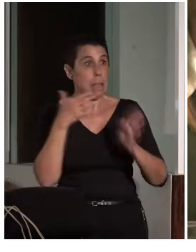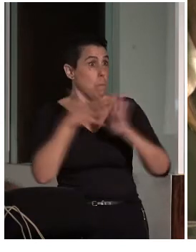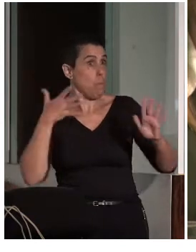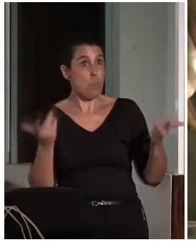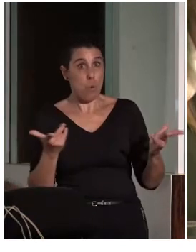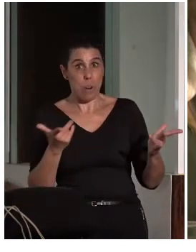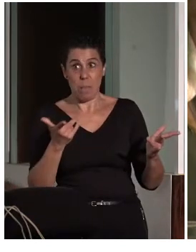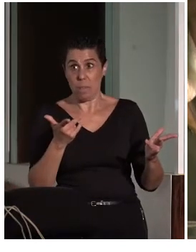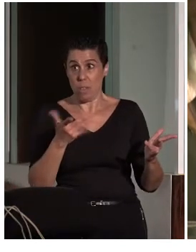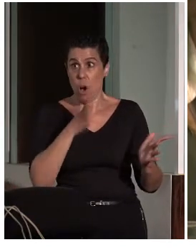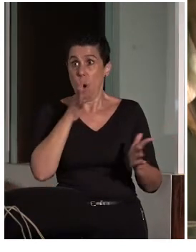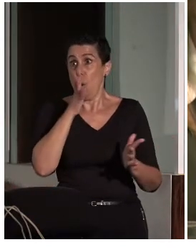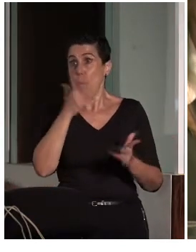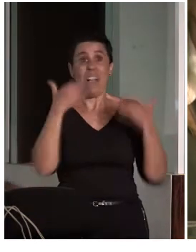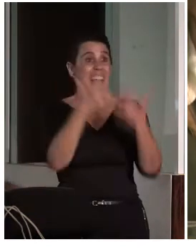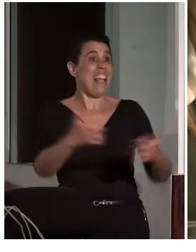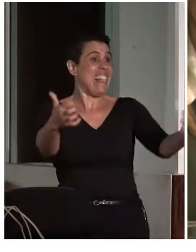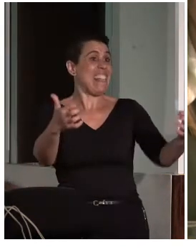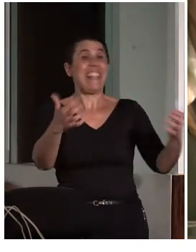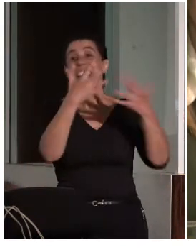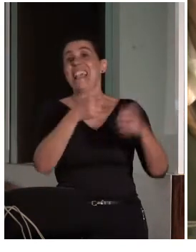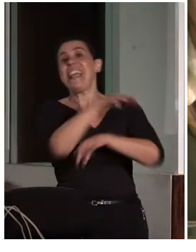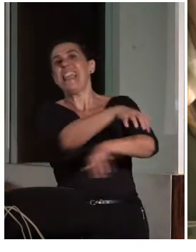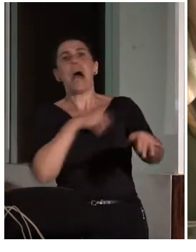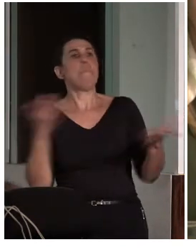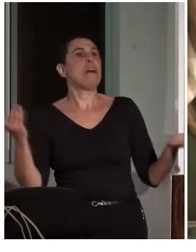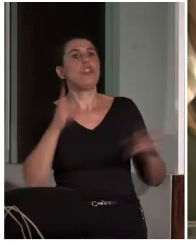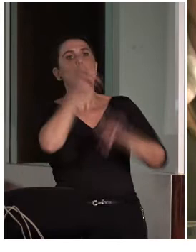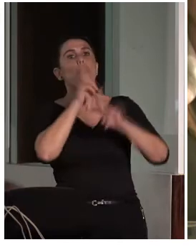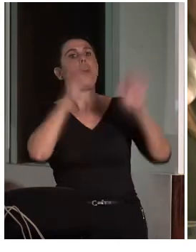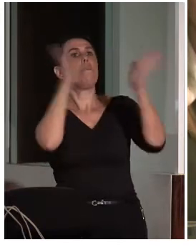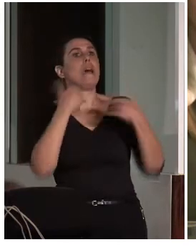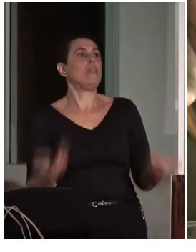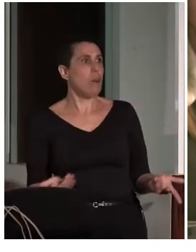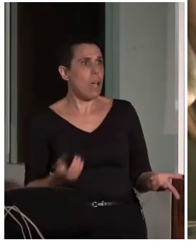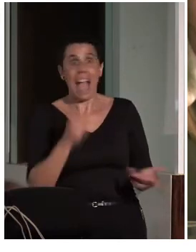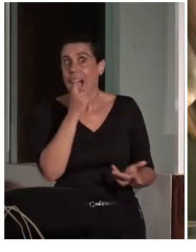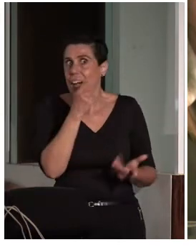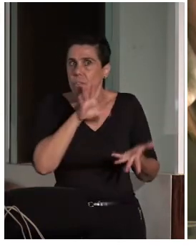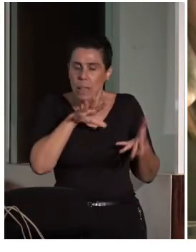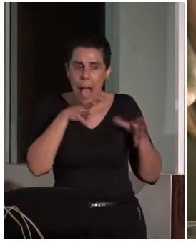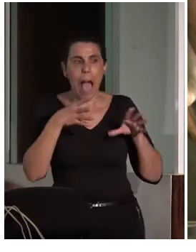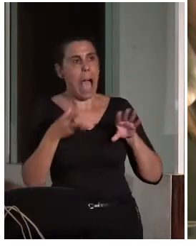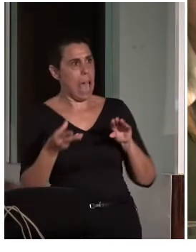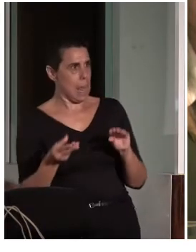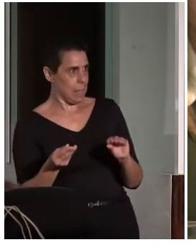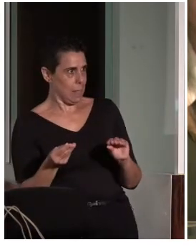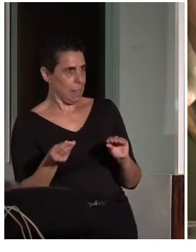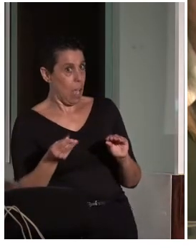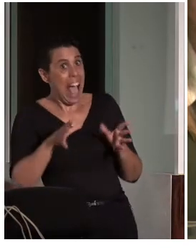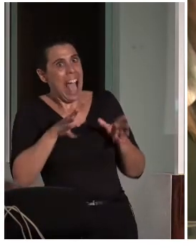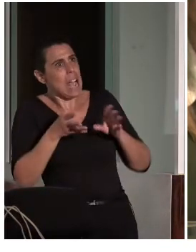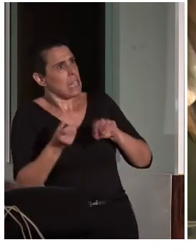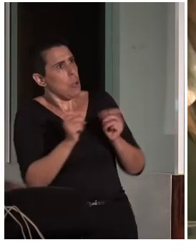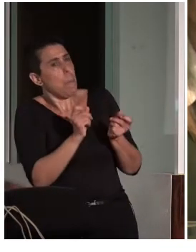caso. Bien, pues, nosotros también tendríamos que tener una cierta adaptación que es muy parecida a